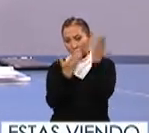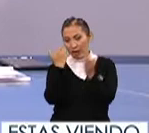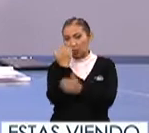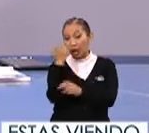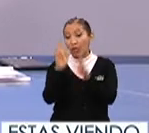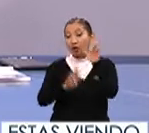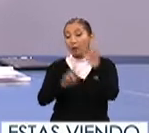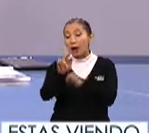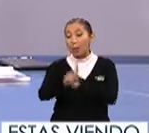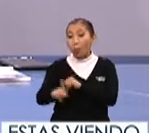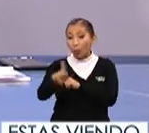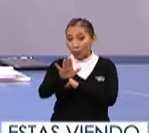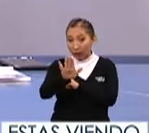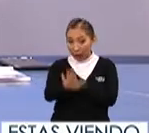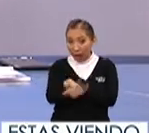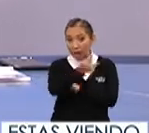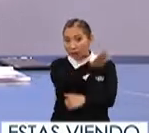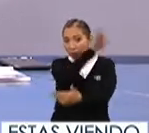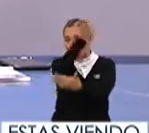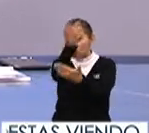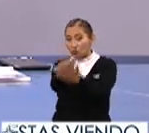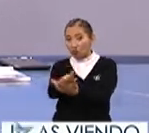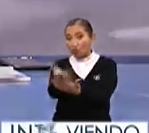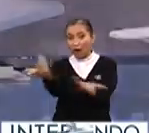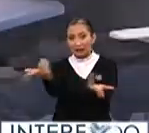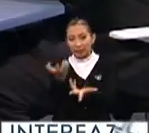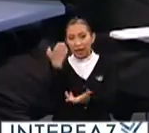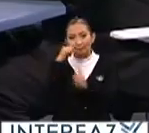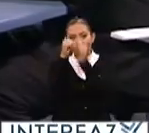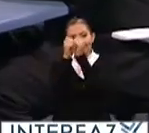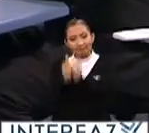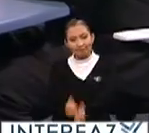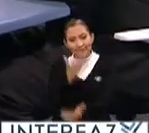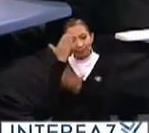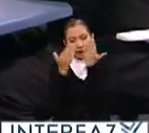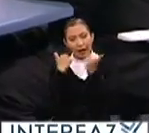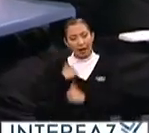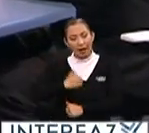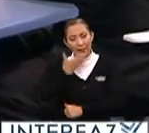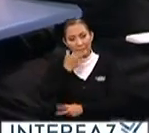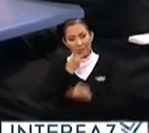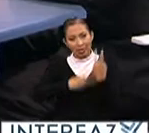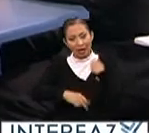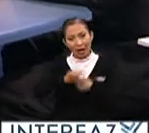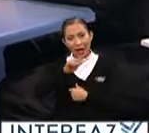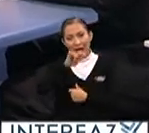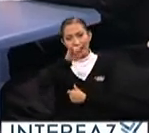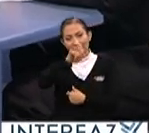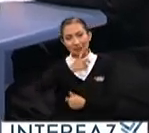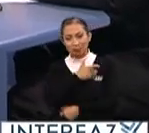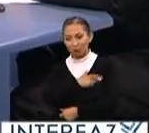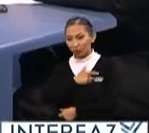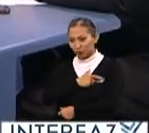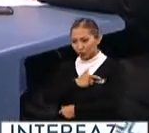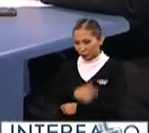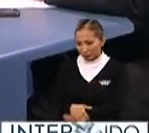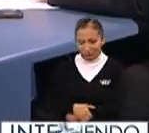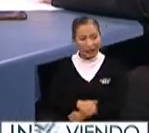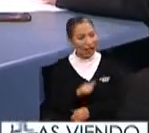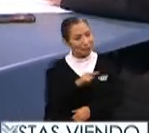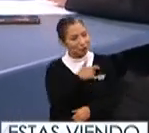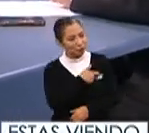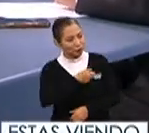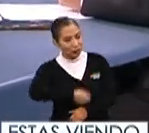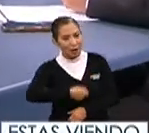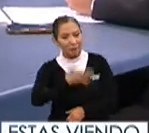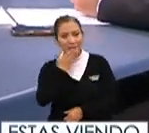escuelas normales públicas pues se fue a realizar una estancia académica en Canadá bienvenida Alex hola mucho gusto hola Alex un